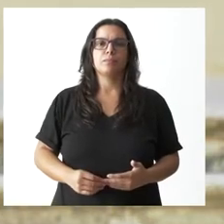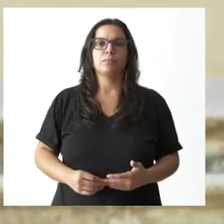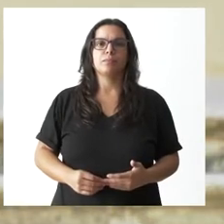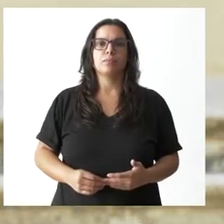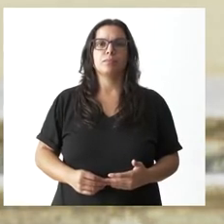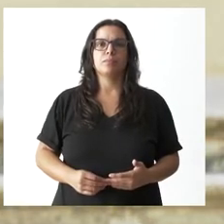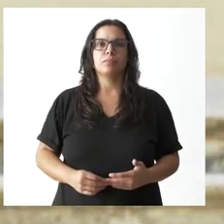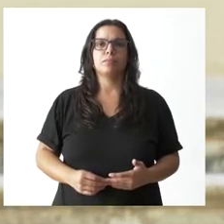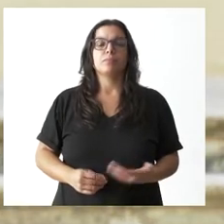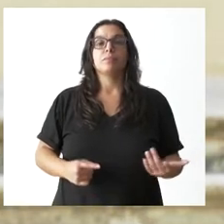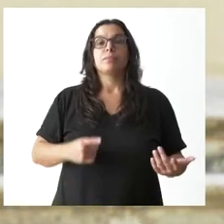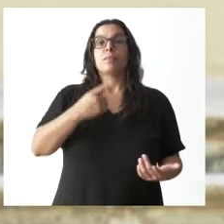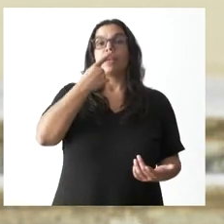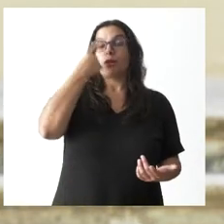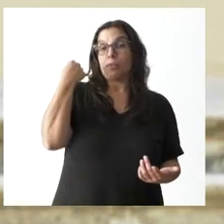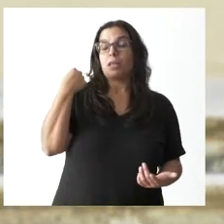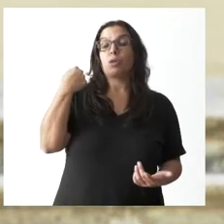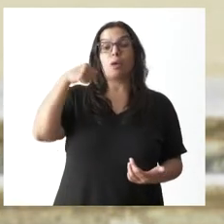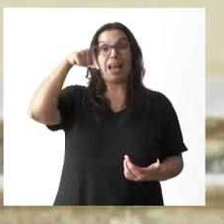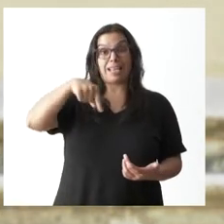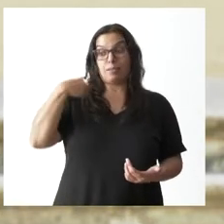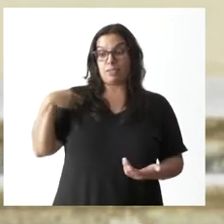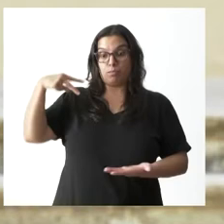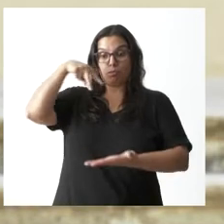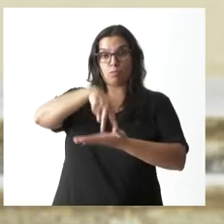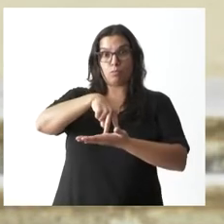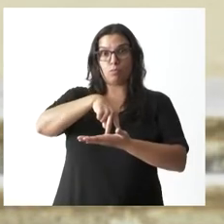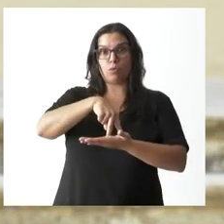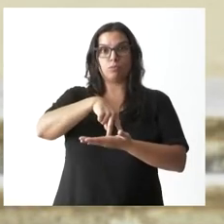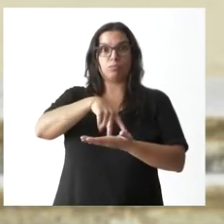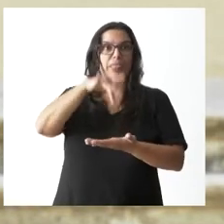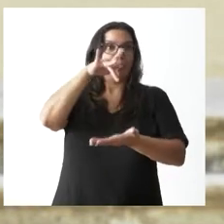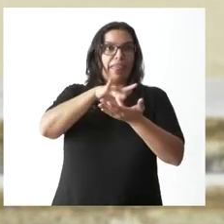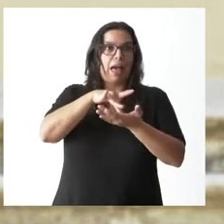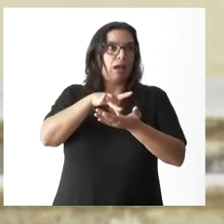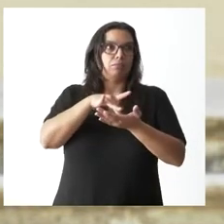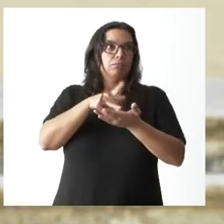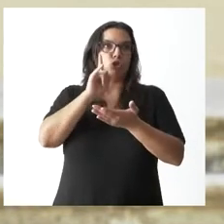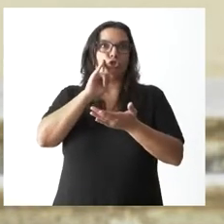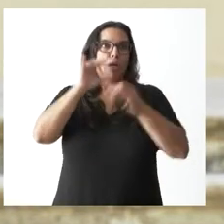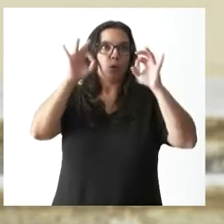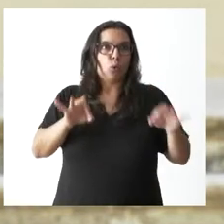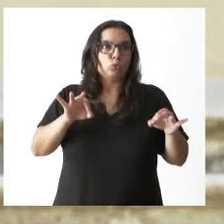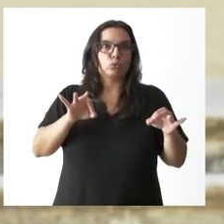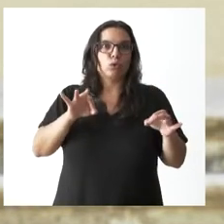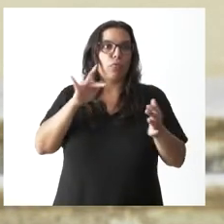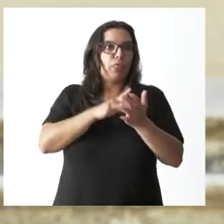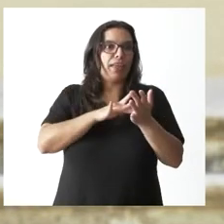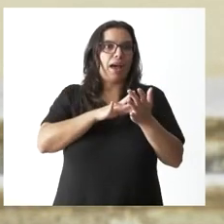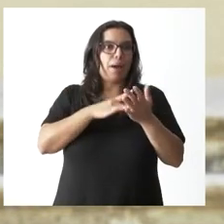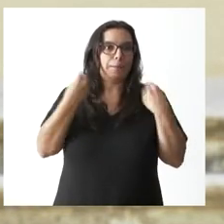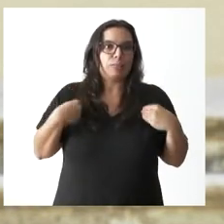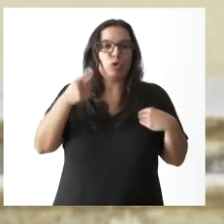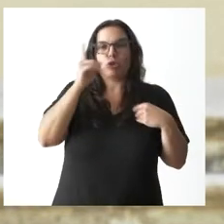el año pasado, aquí en este mismo sitio, tal día como hoy, no sé si era exactamente este mismo día, pero